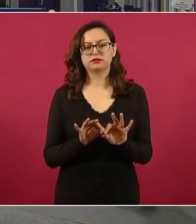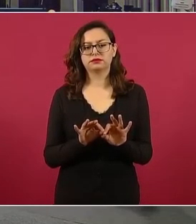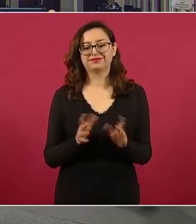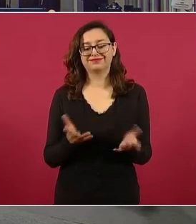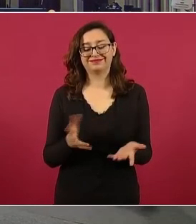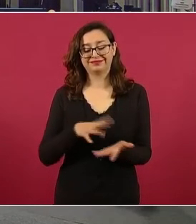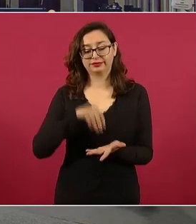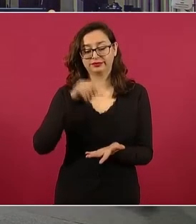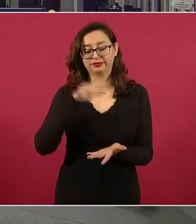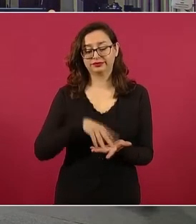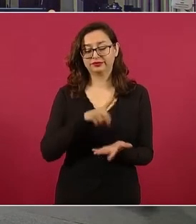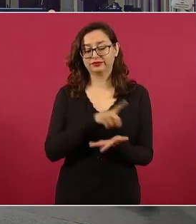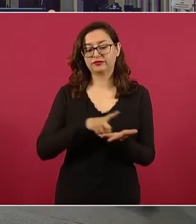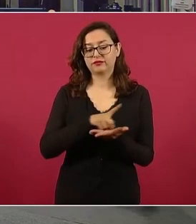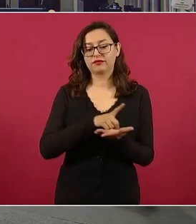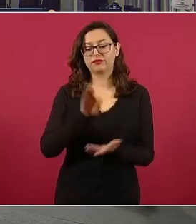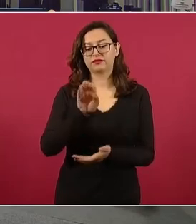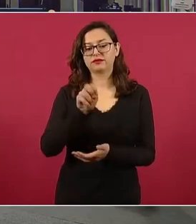fentanilo.